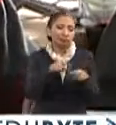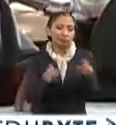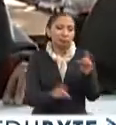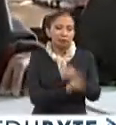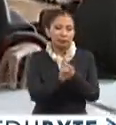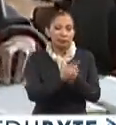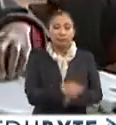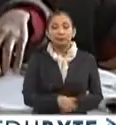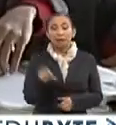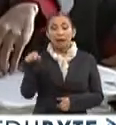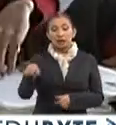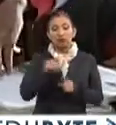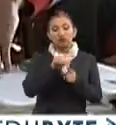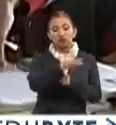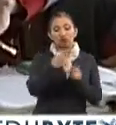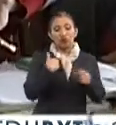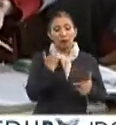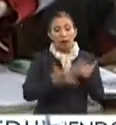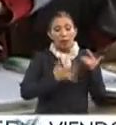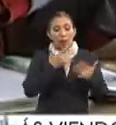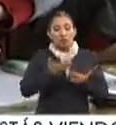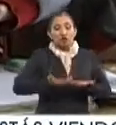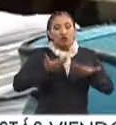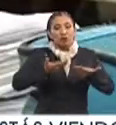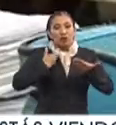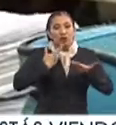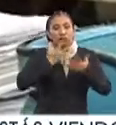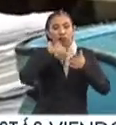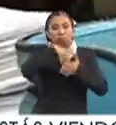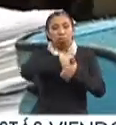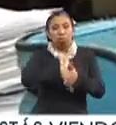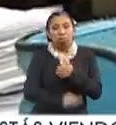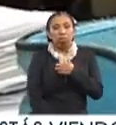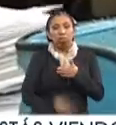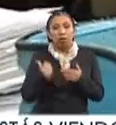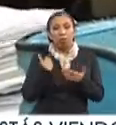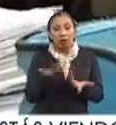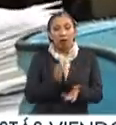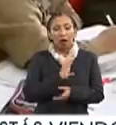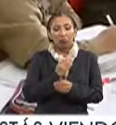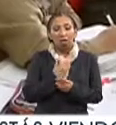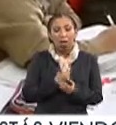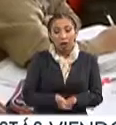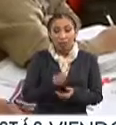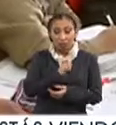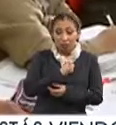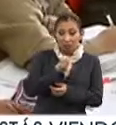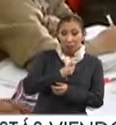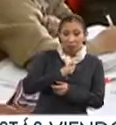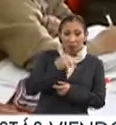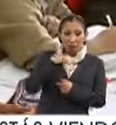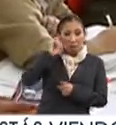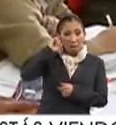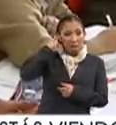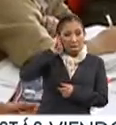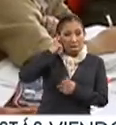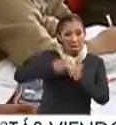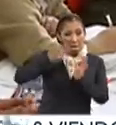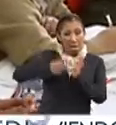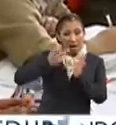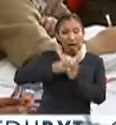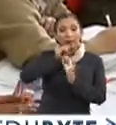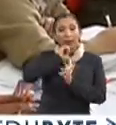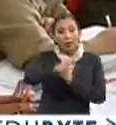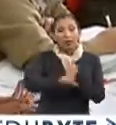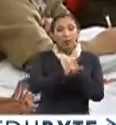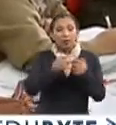causas. Ello impacta en su estado emocional, desencadenando baja autoestima y baja tolerancia a la frustración, así como